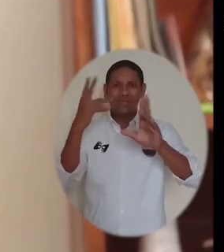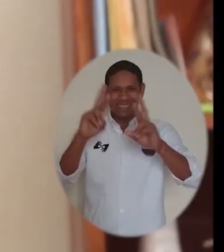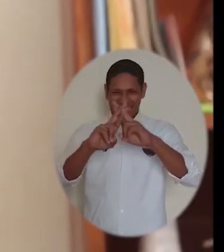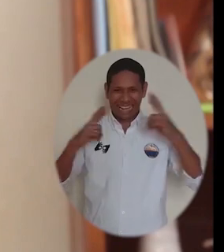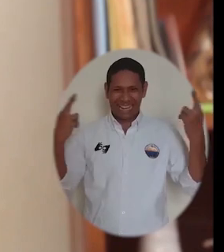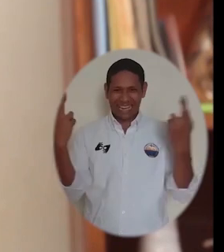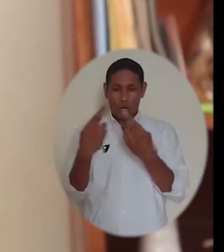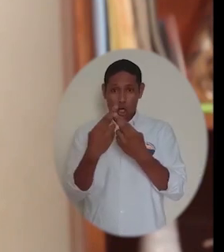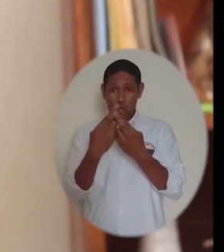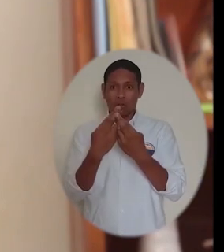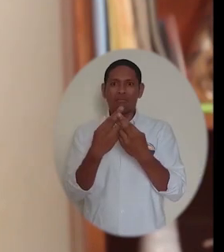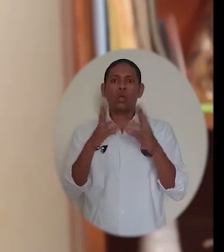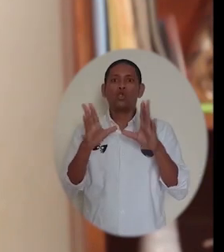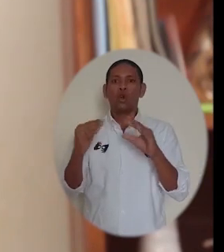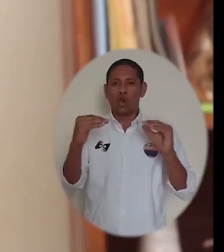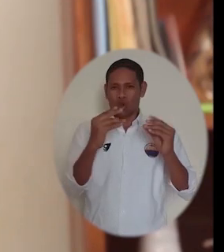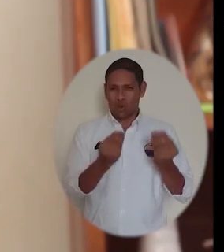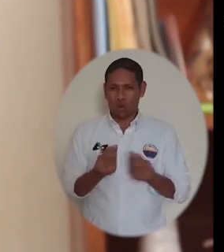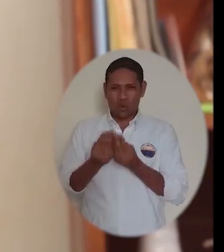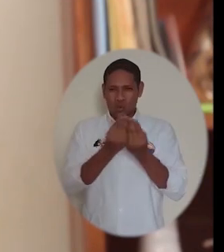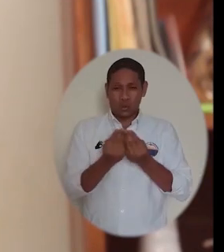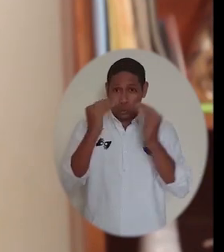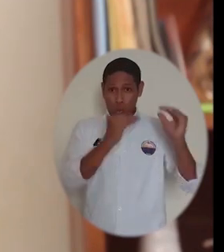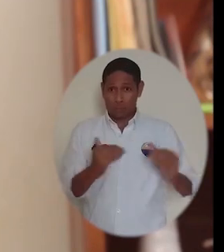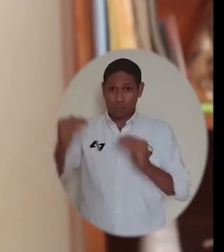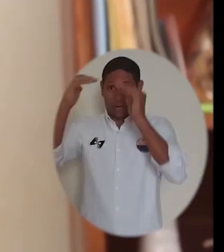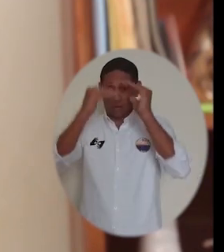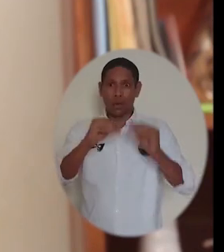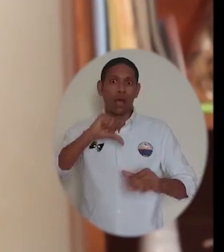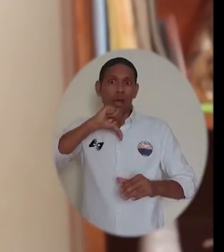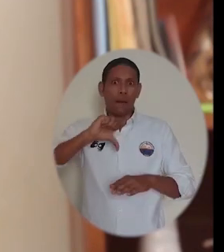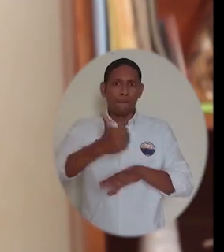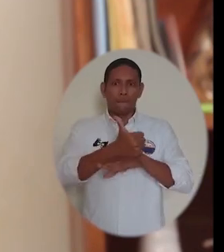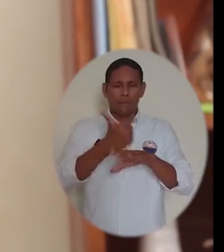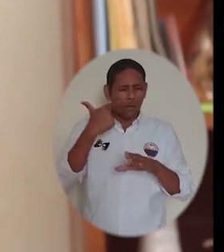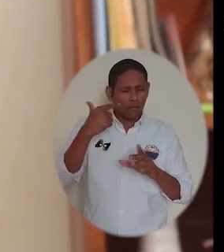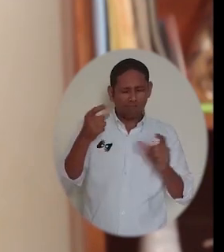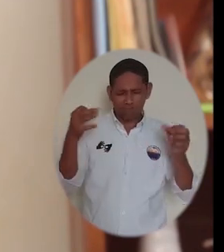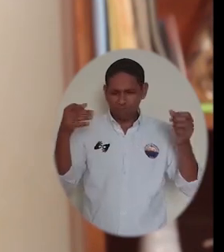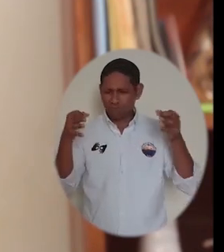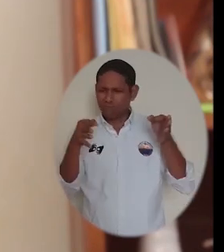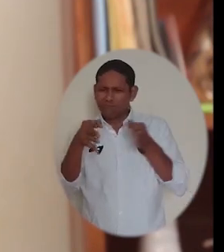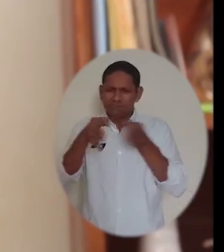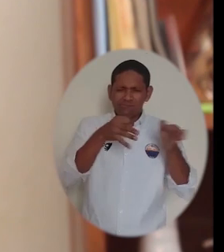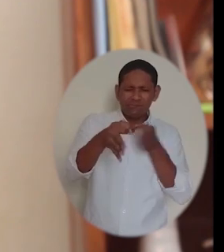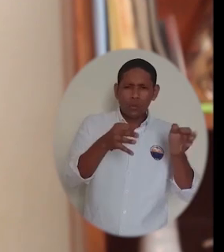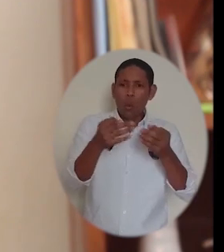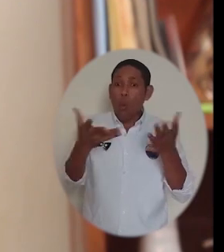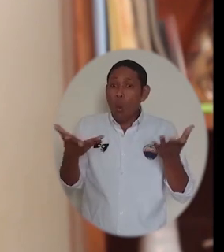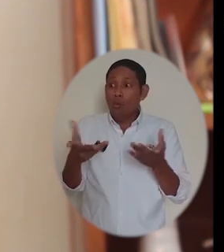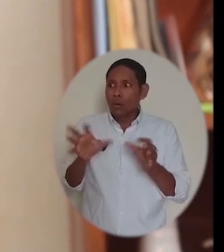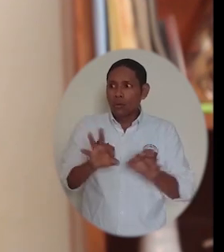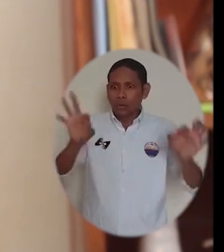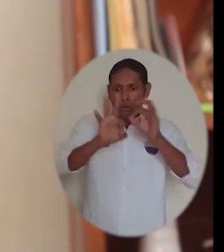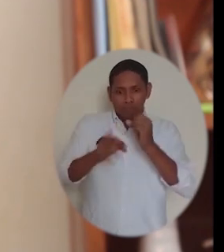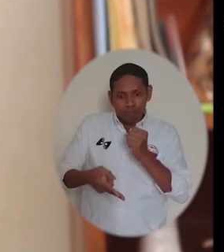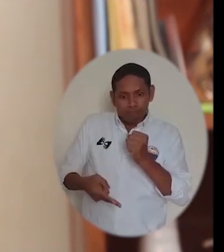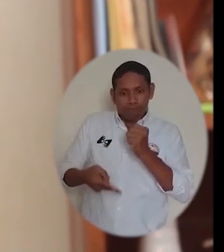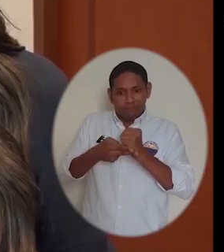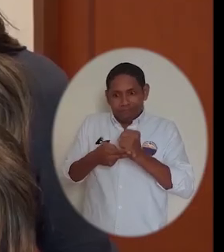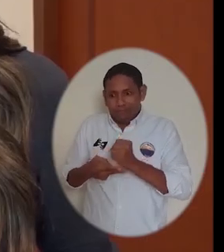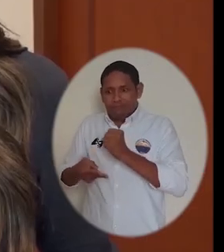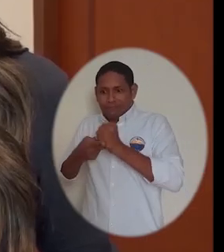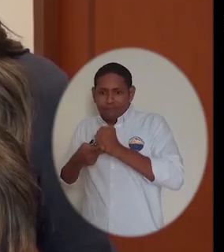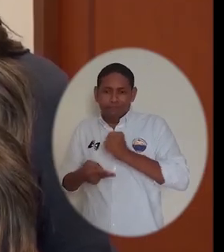Durante sección virtual del Consejo Superior, el Dr. Pablo Vera Salazar presentó escenarios financieros en los que se disminuirán